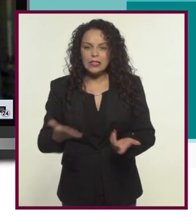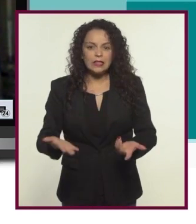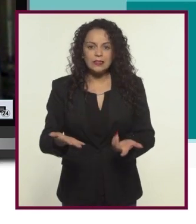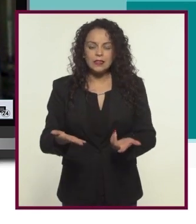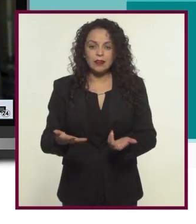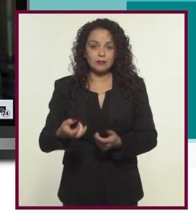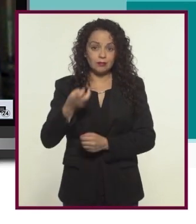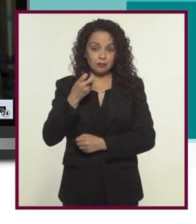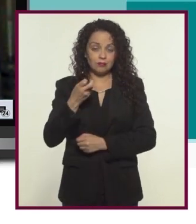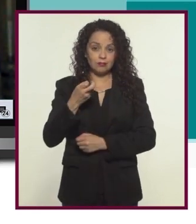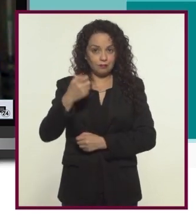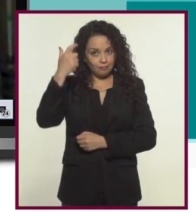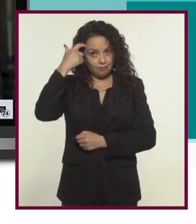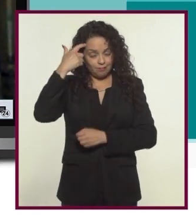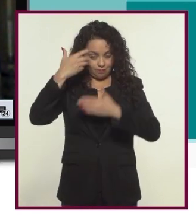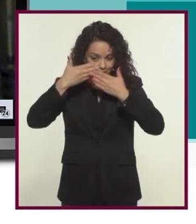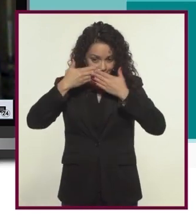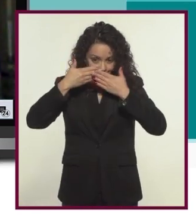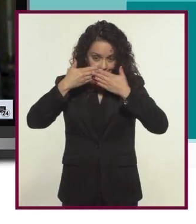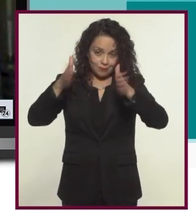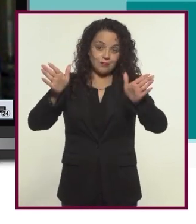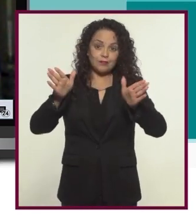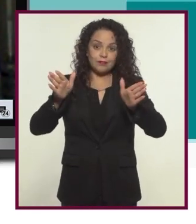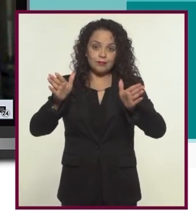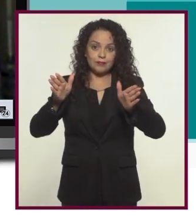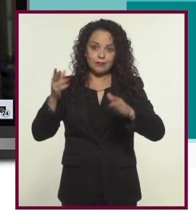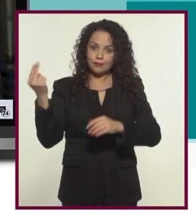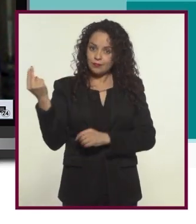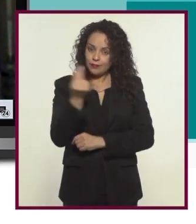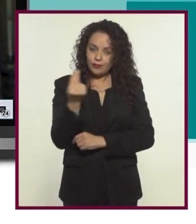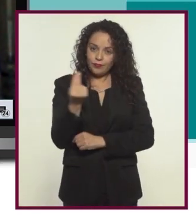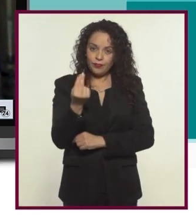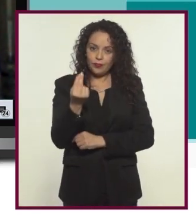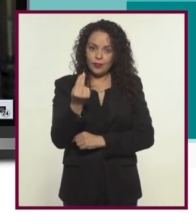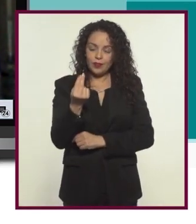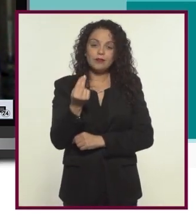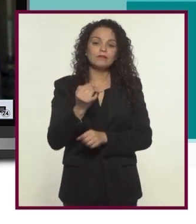documentales sobre justicia como que abren sus mentes un poco y